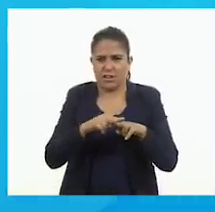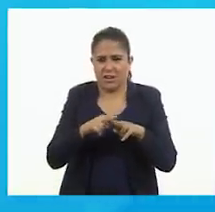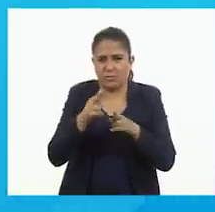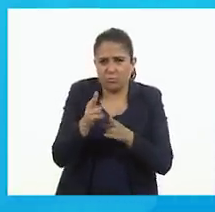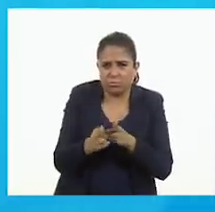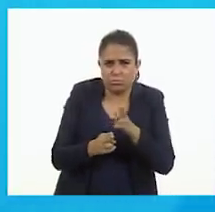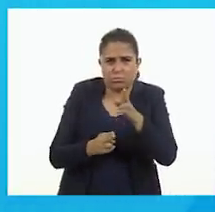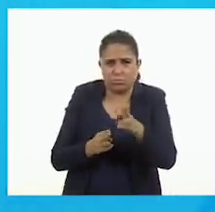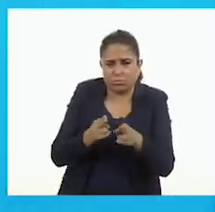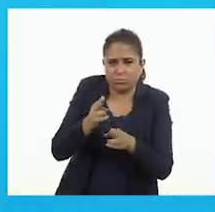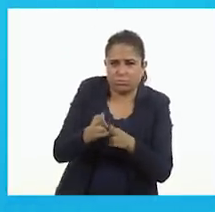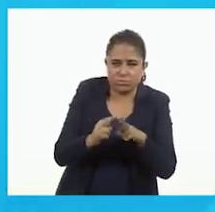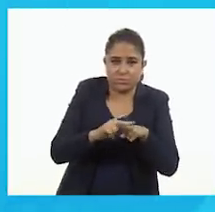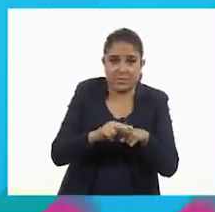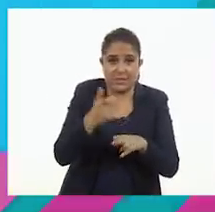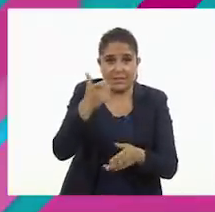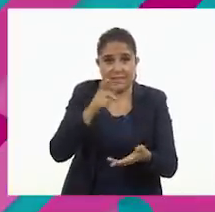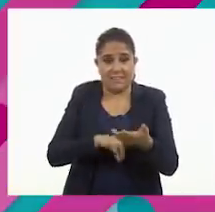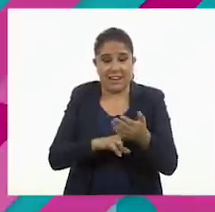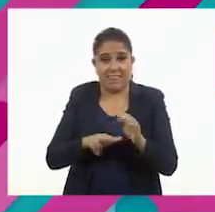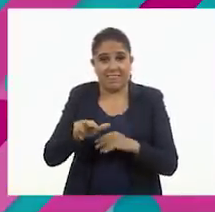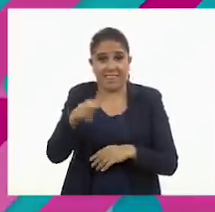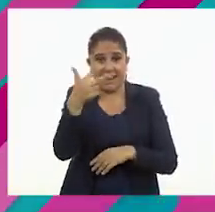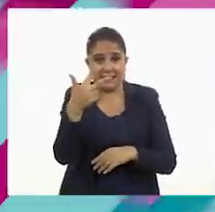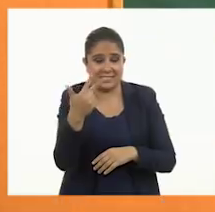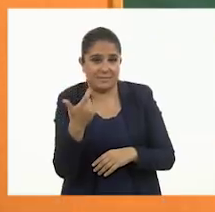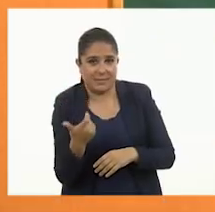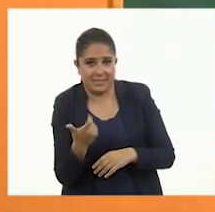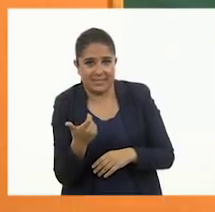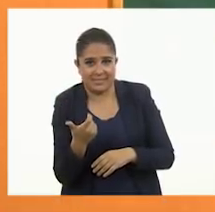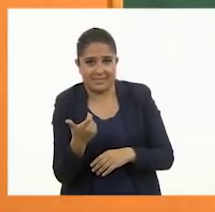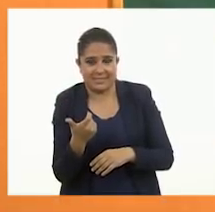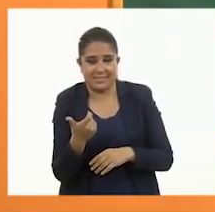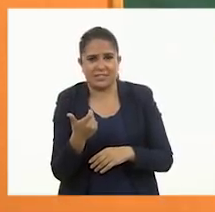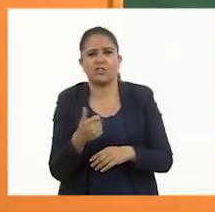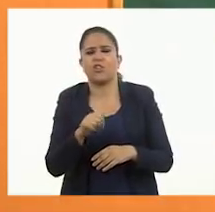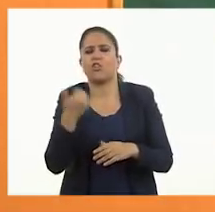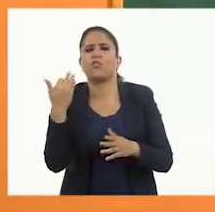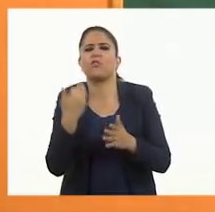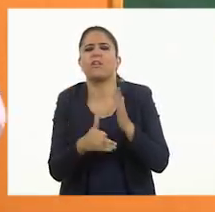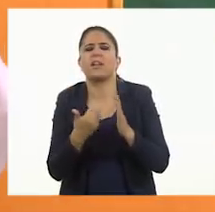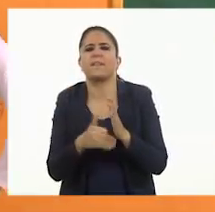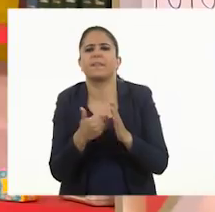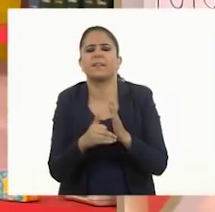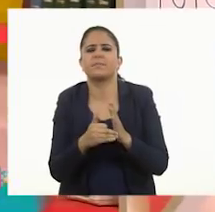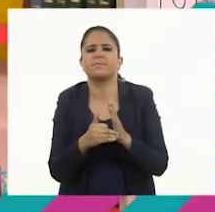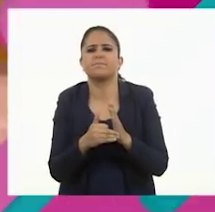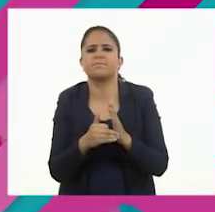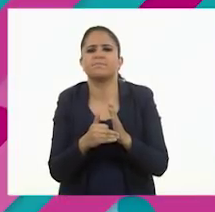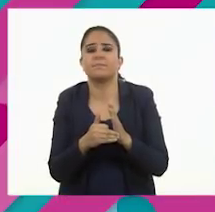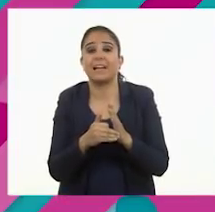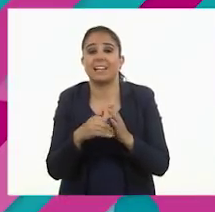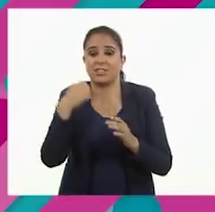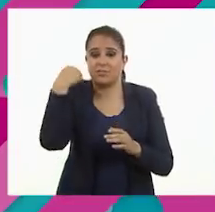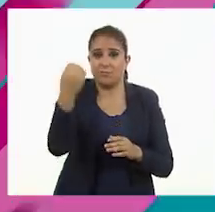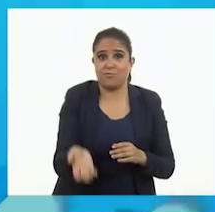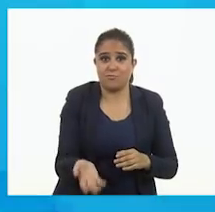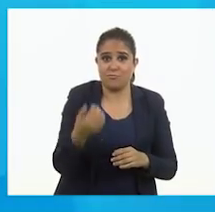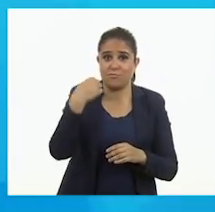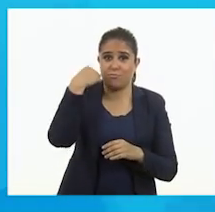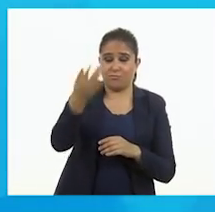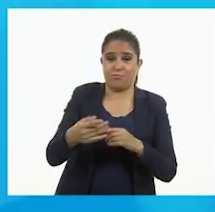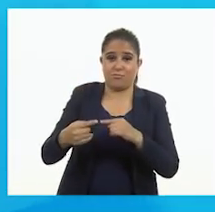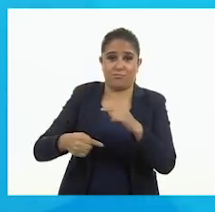¿Dónde está? ¡Ah! Aquí está el tren que vale trece pesos. ¿Y cuál otro nos falta? ¡El yoyo! ¡El yoyo!